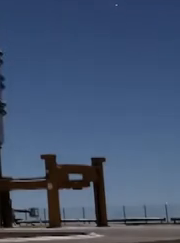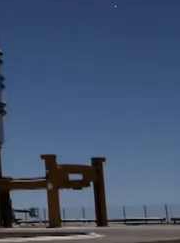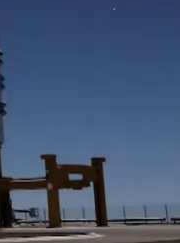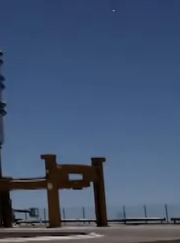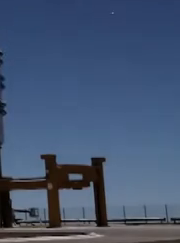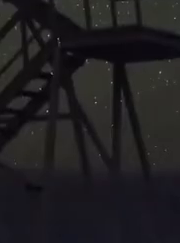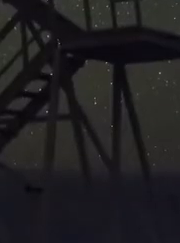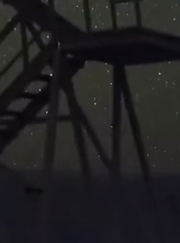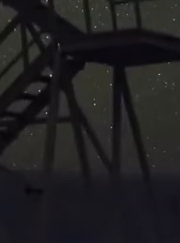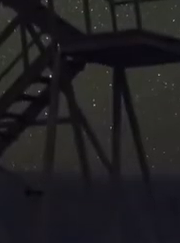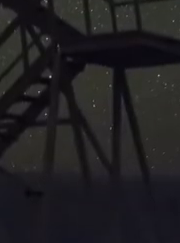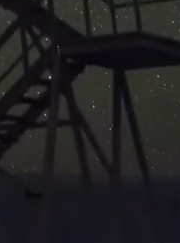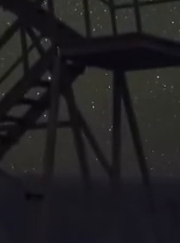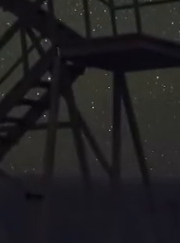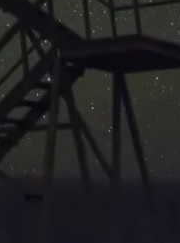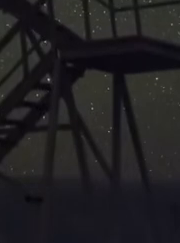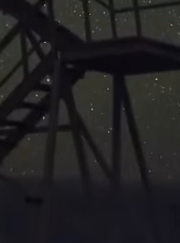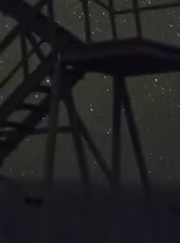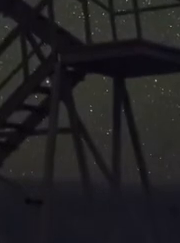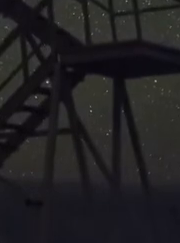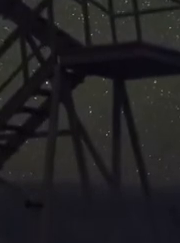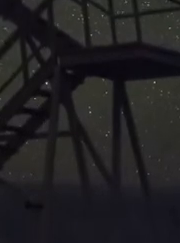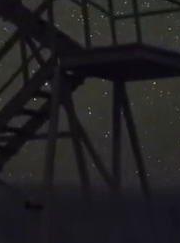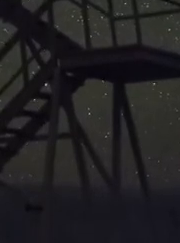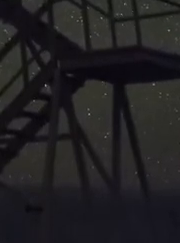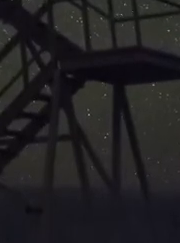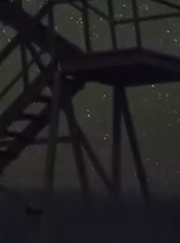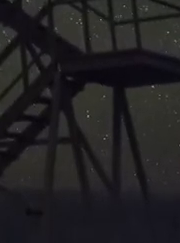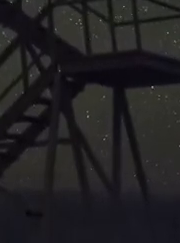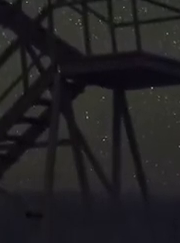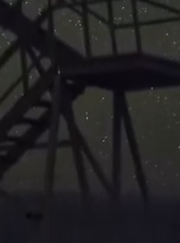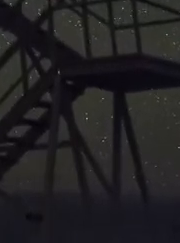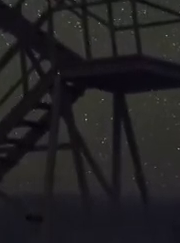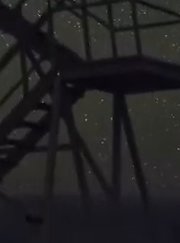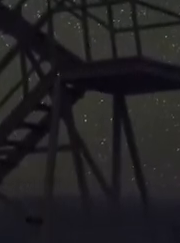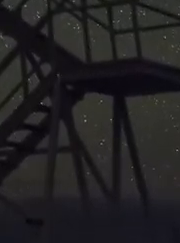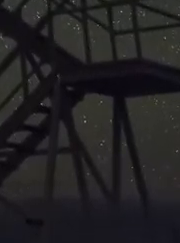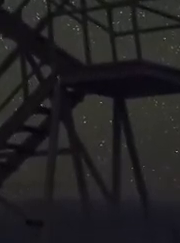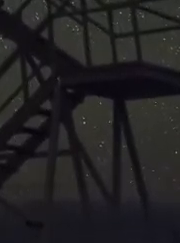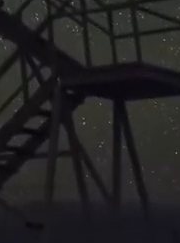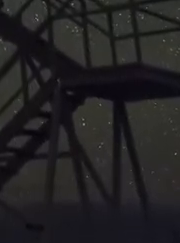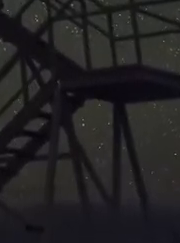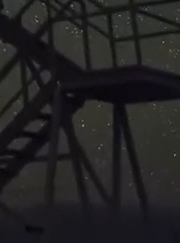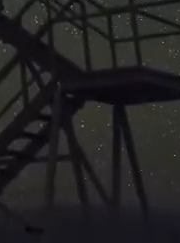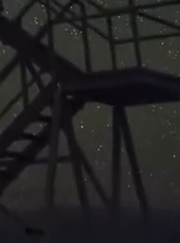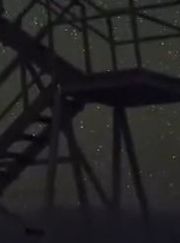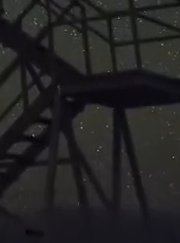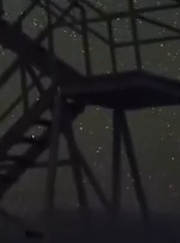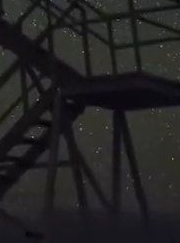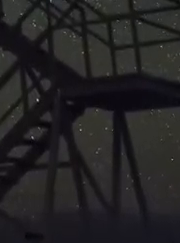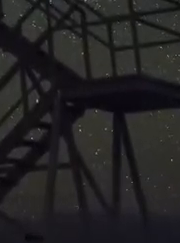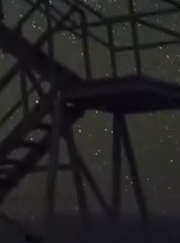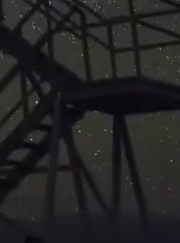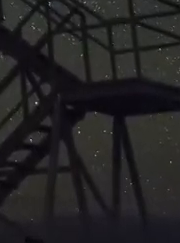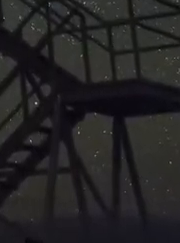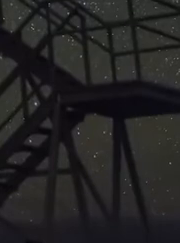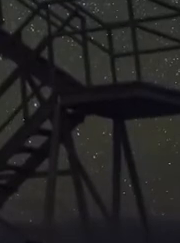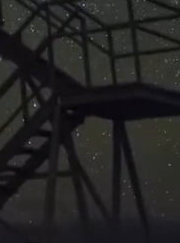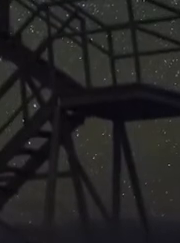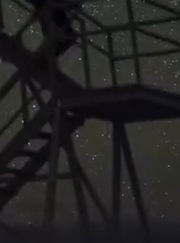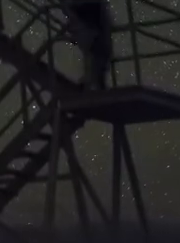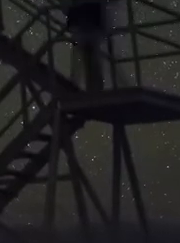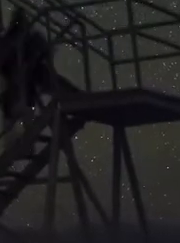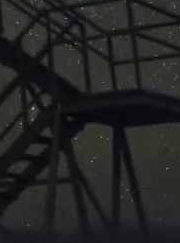discoveries will follow. Who knows what exciting discoveries await and will find their way onto this